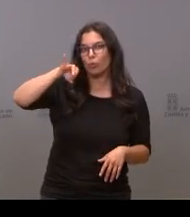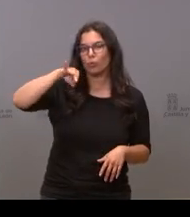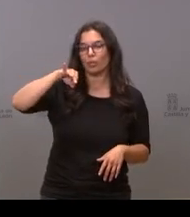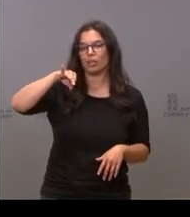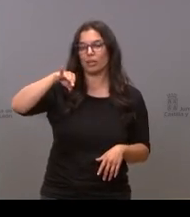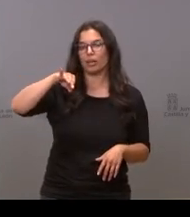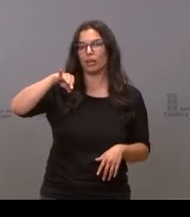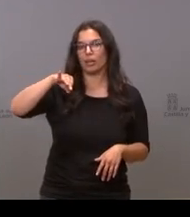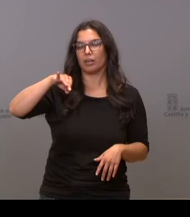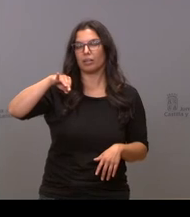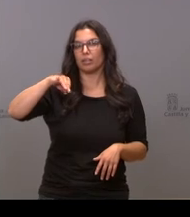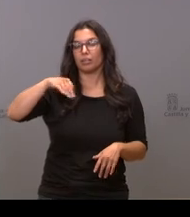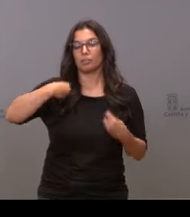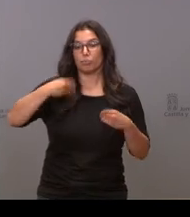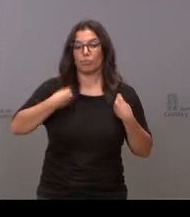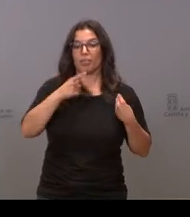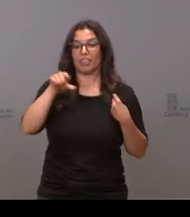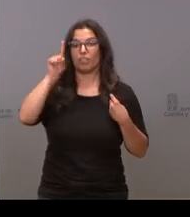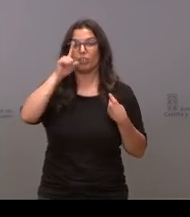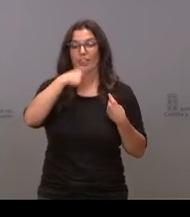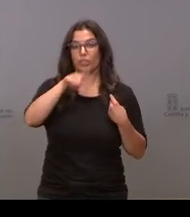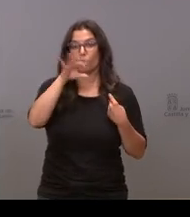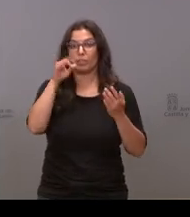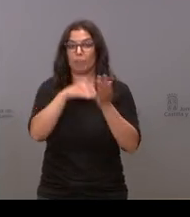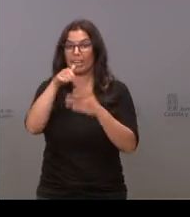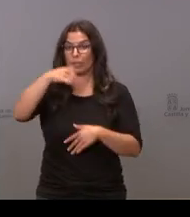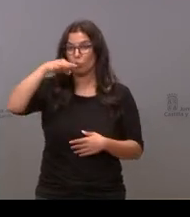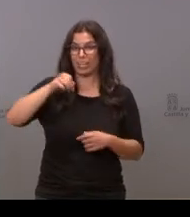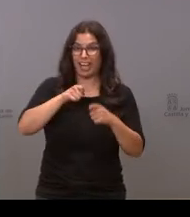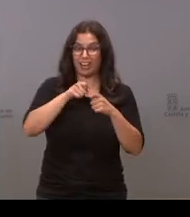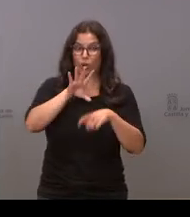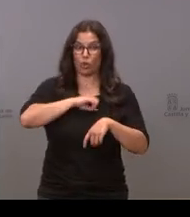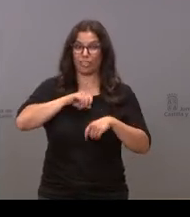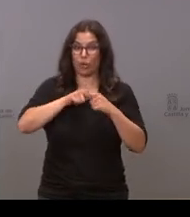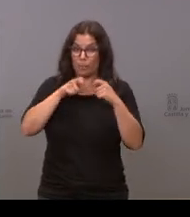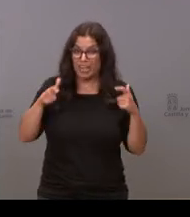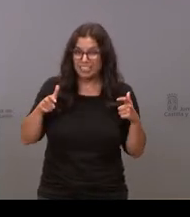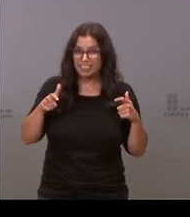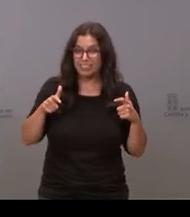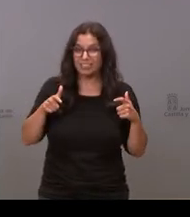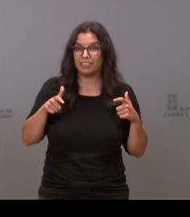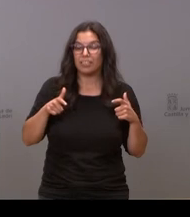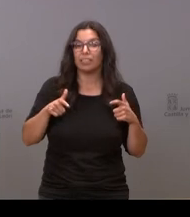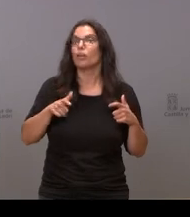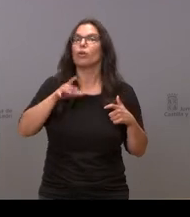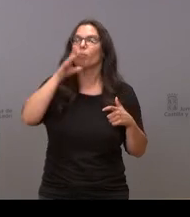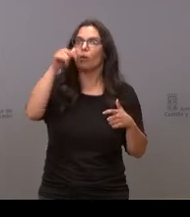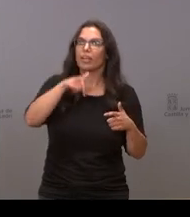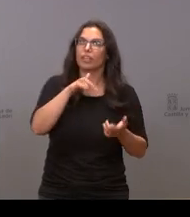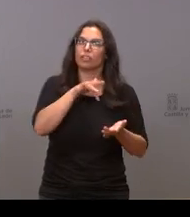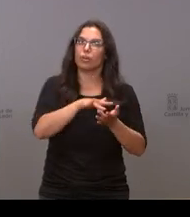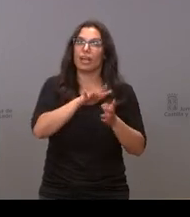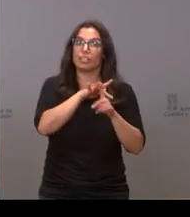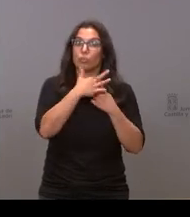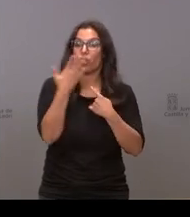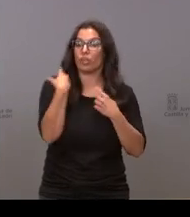150.000 habitantes que suben los contagios no sé si este incremento después de que estamos en una situación tan buena